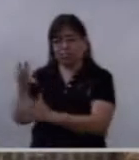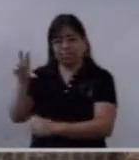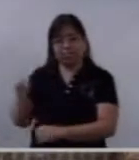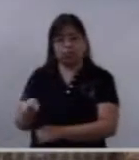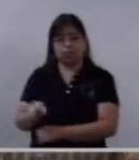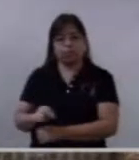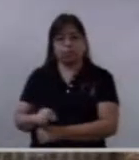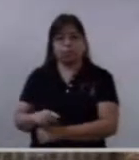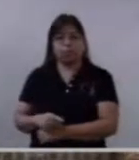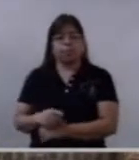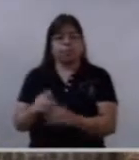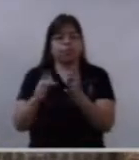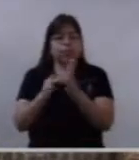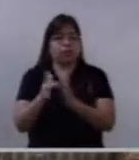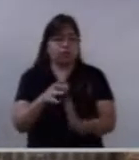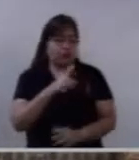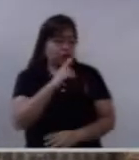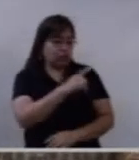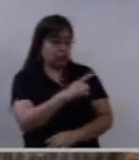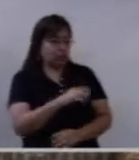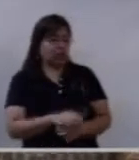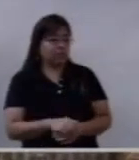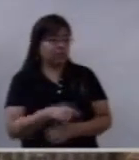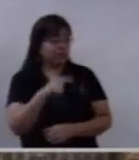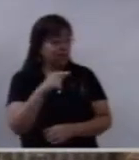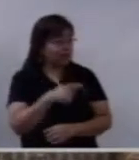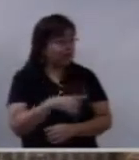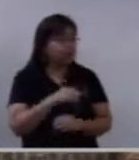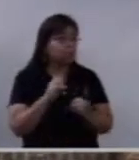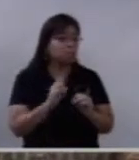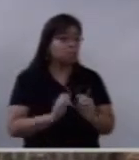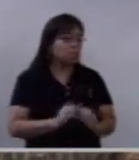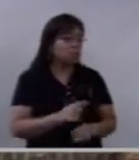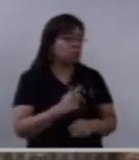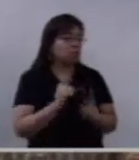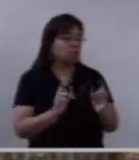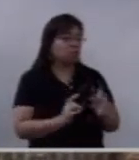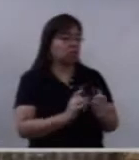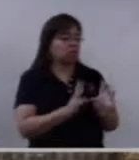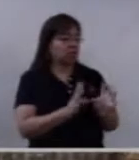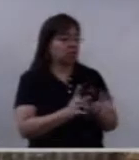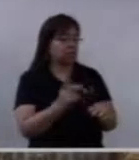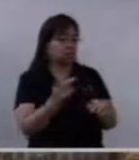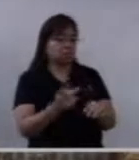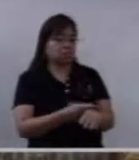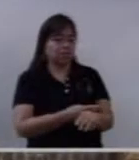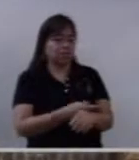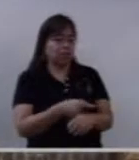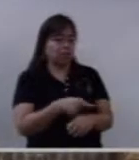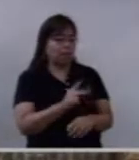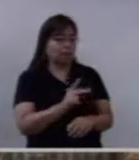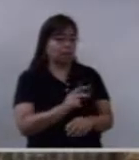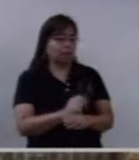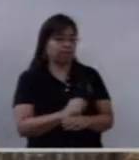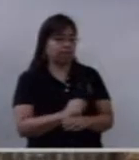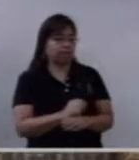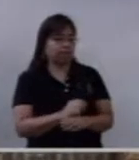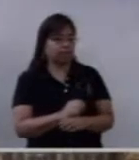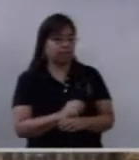Y Jesús le contesta de una manera que nos parece muy dura. Le dice,